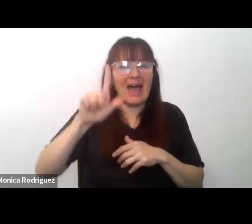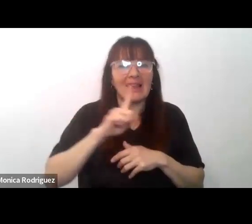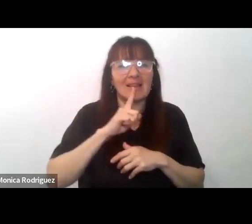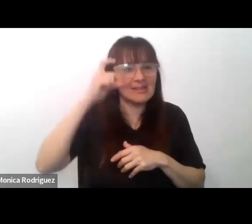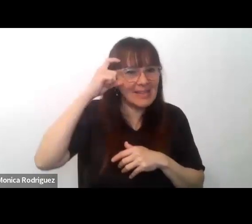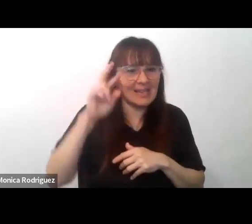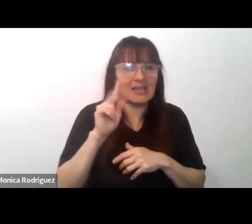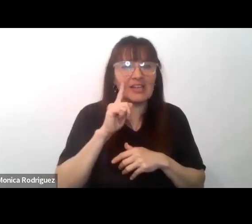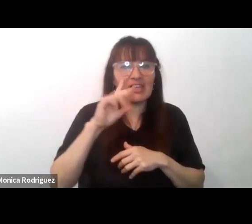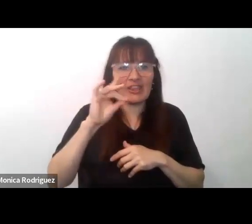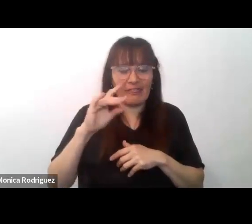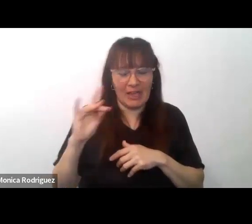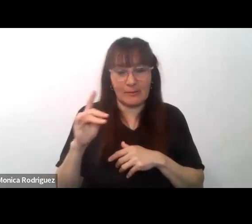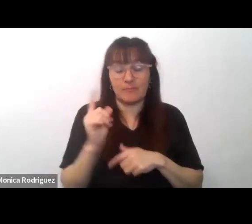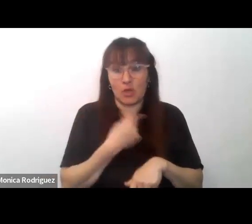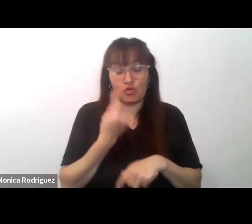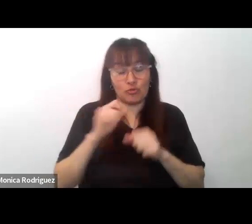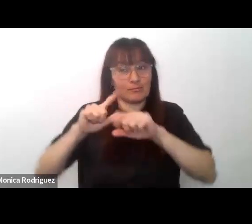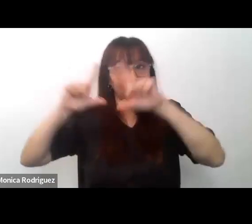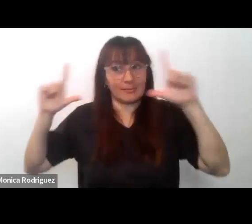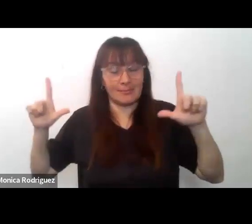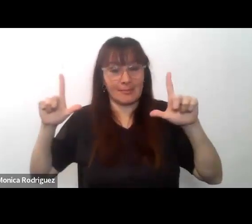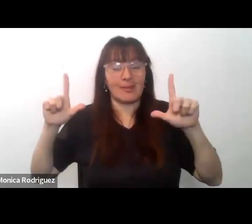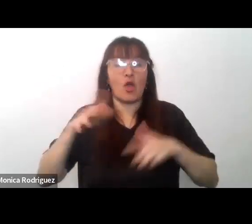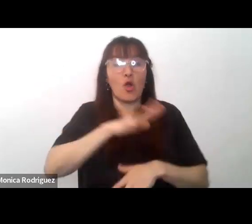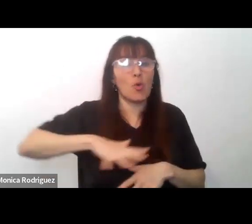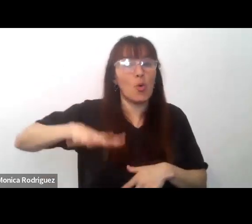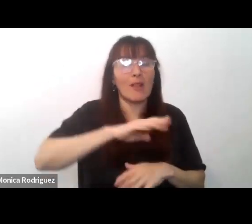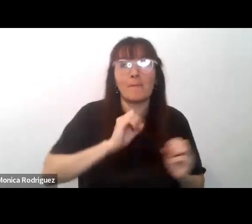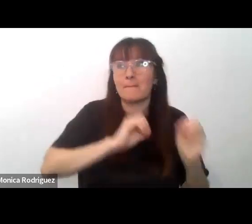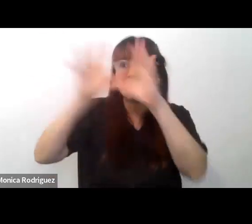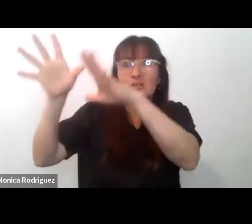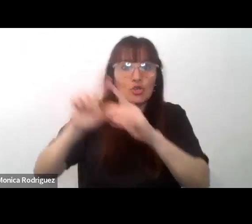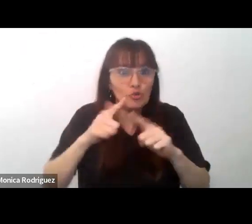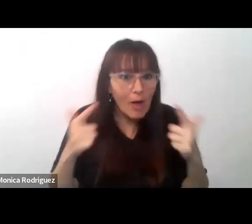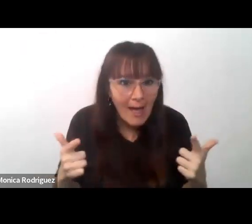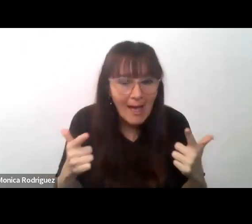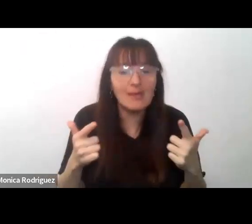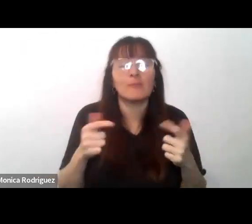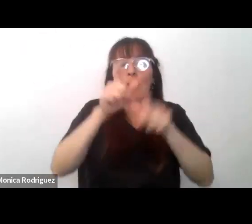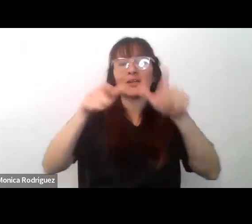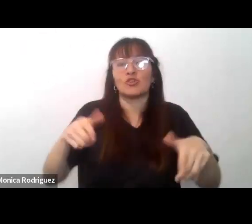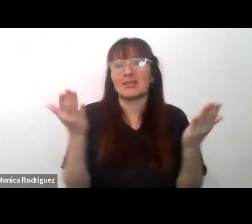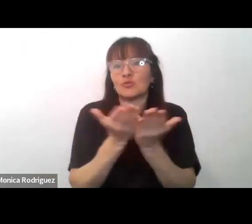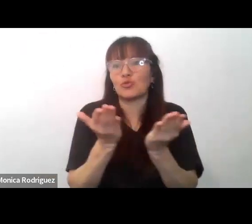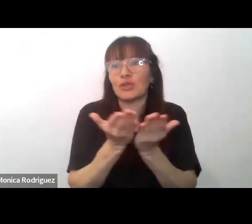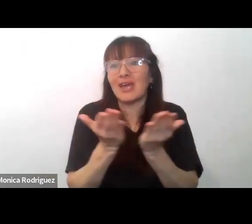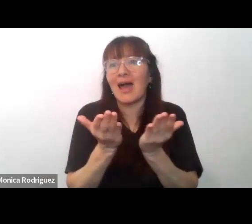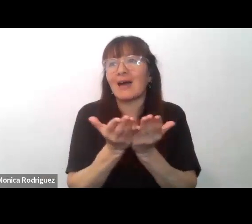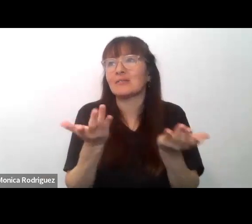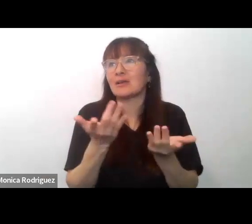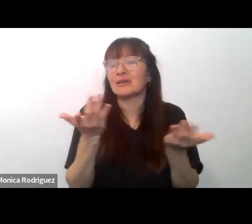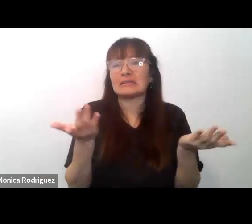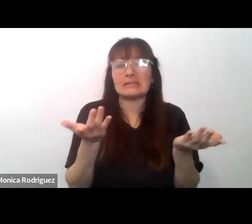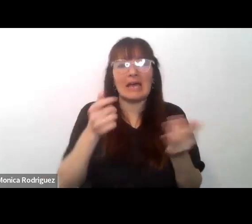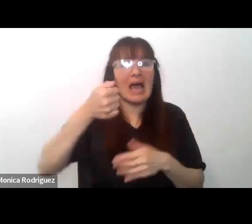si imaginamos un lugar donde no hay inmigración donde no hay estudiantes alófonos